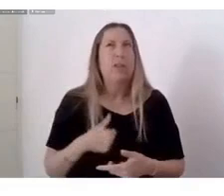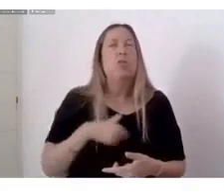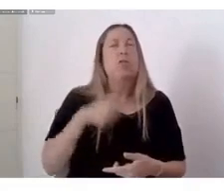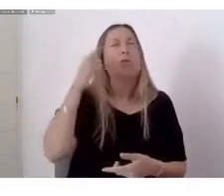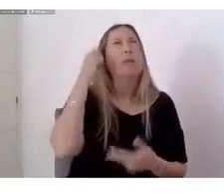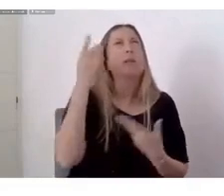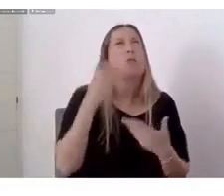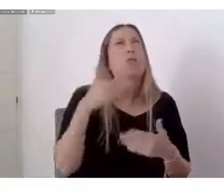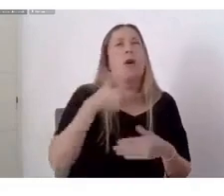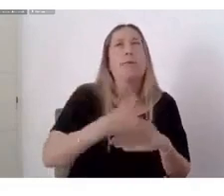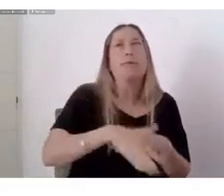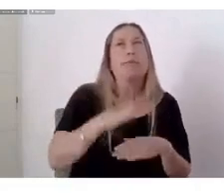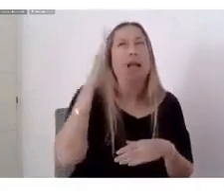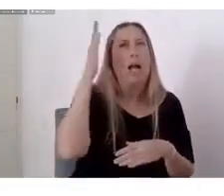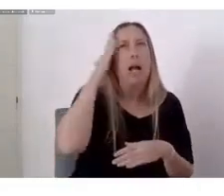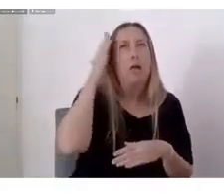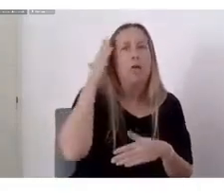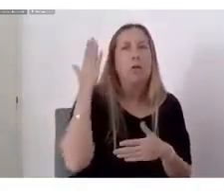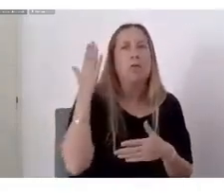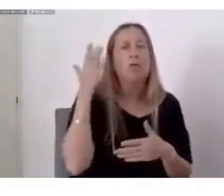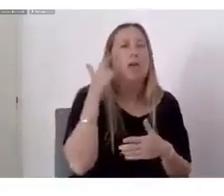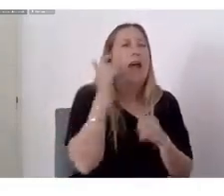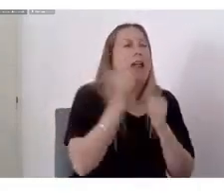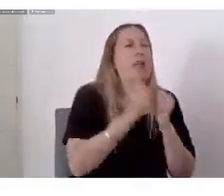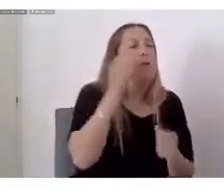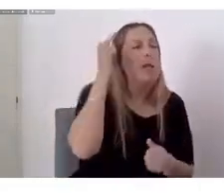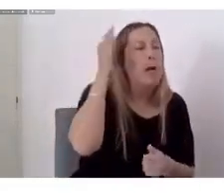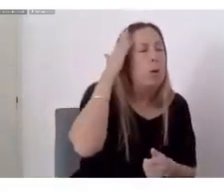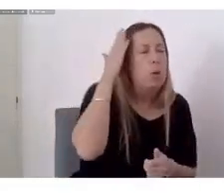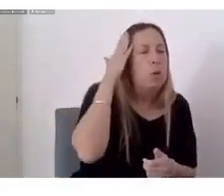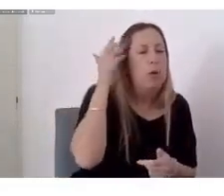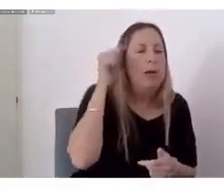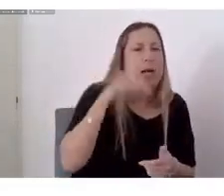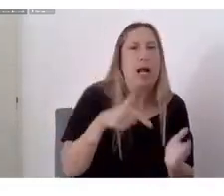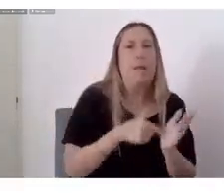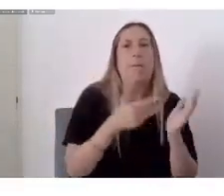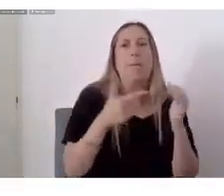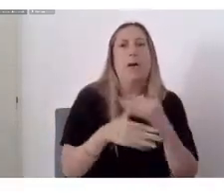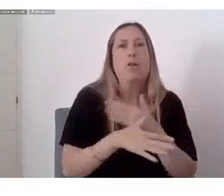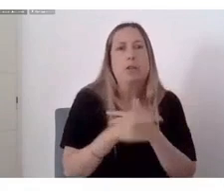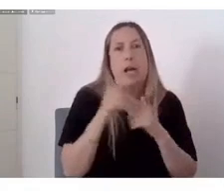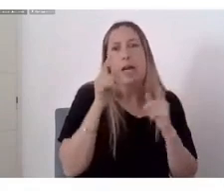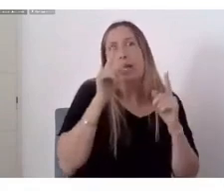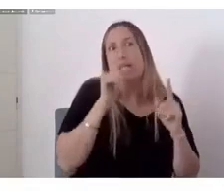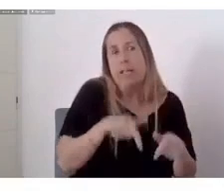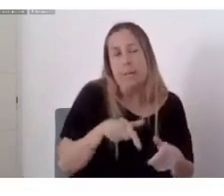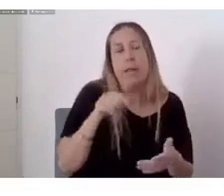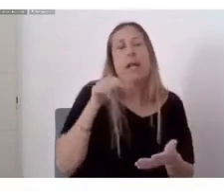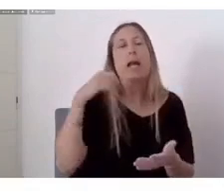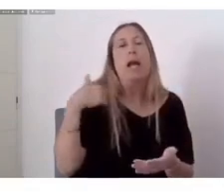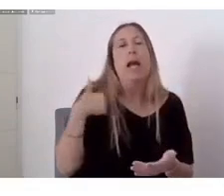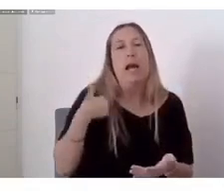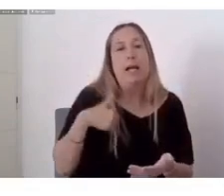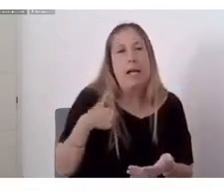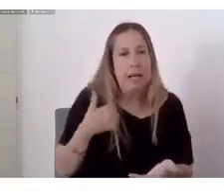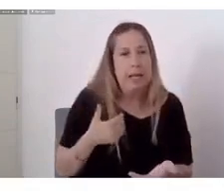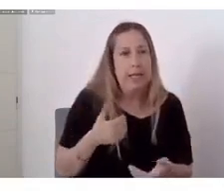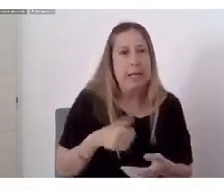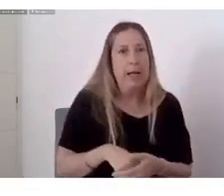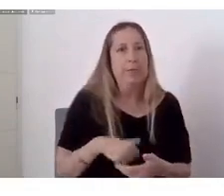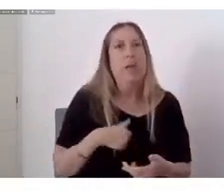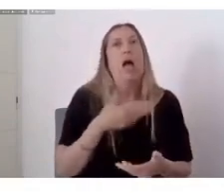Con la industria cultural En Buenos Aires En la Argentina Cito Buenos Aires Porque es un lugar Es una metrópolis Donde